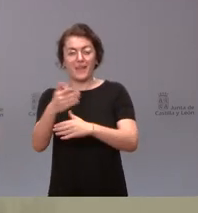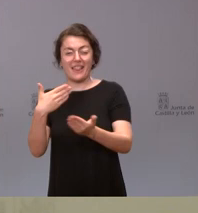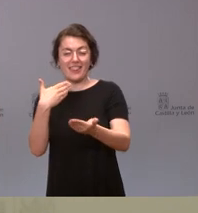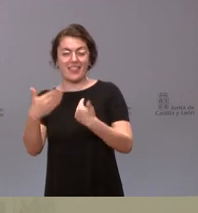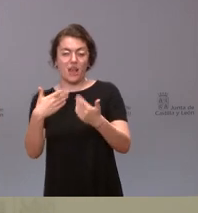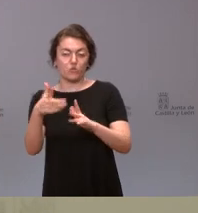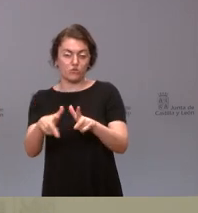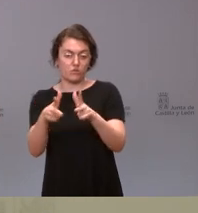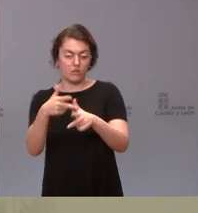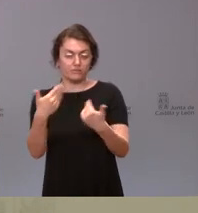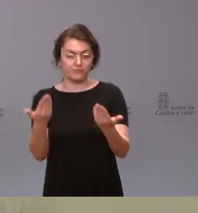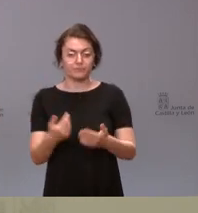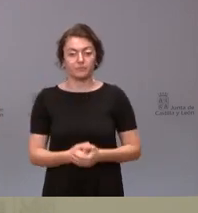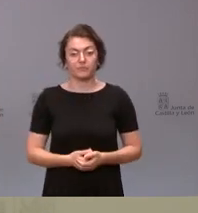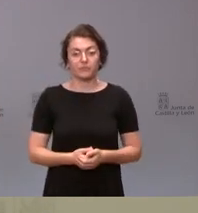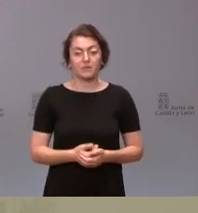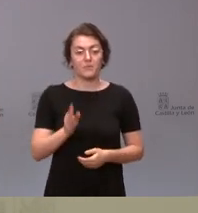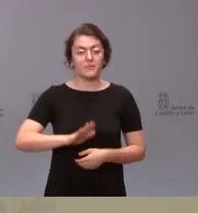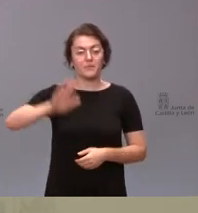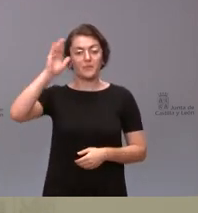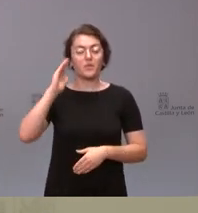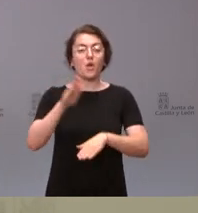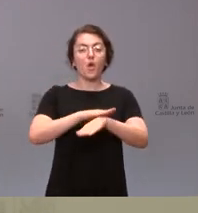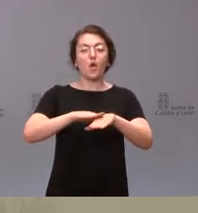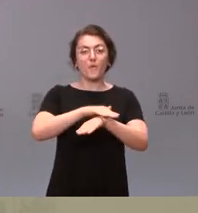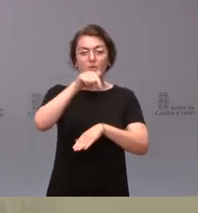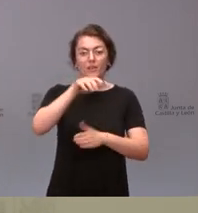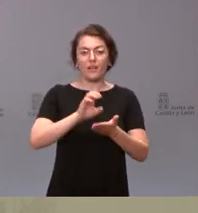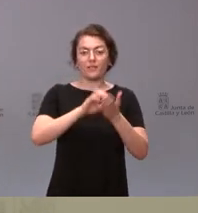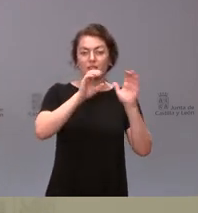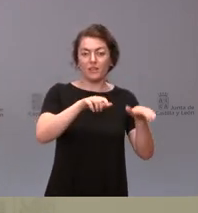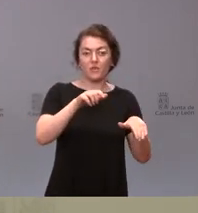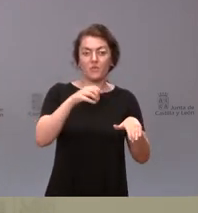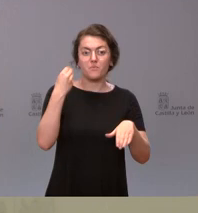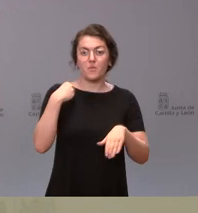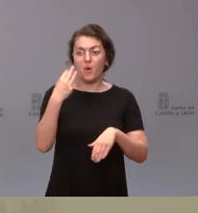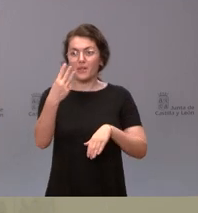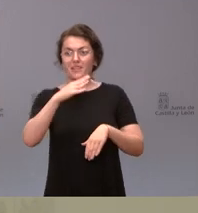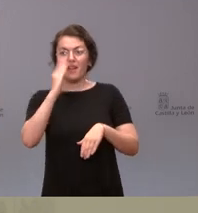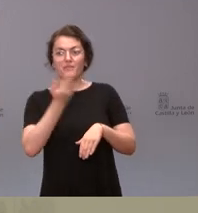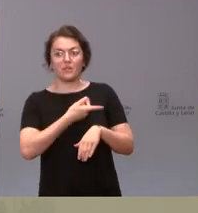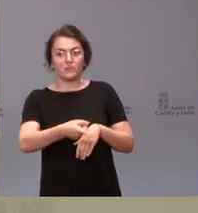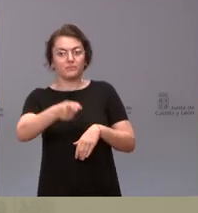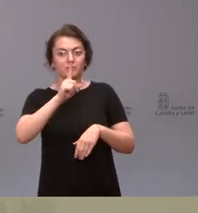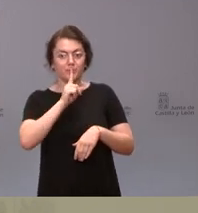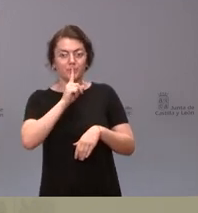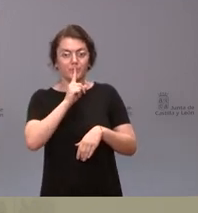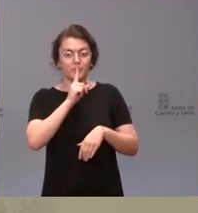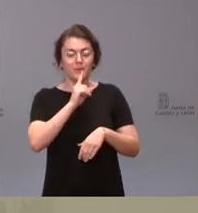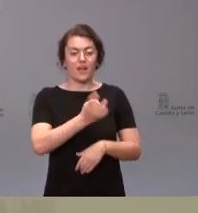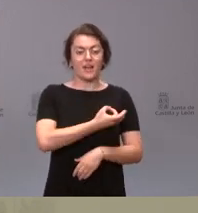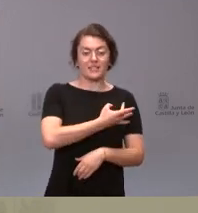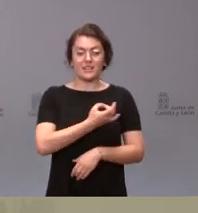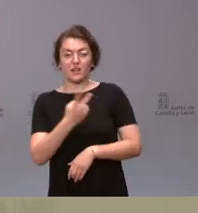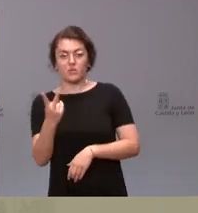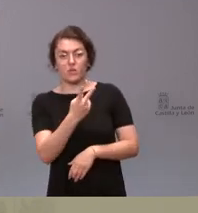al gobierno regional el silencio administrativo de los tres afectados, los dos sindicatos principales y la patronal? Es que